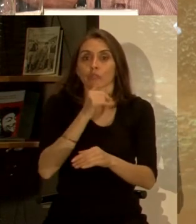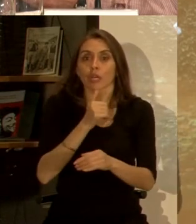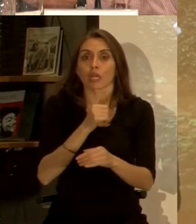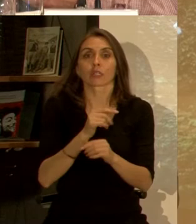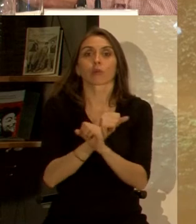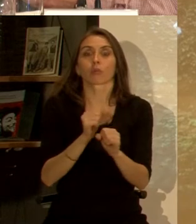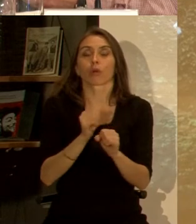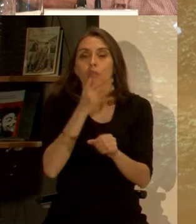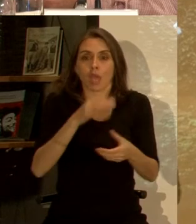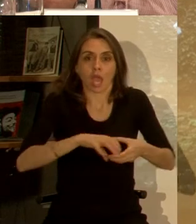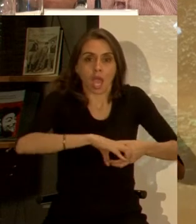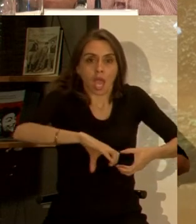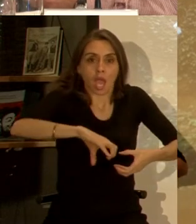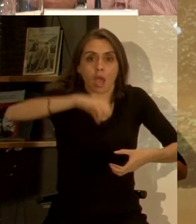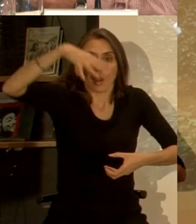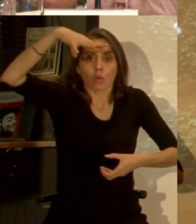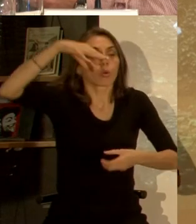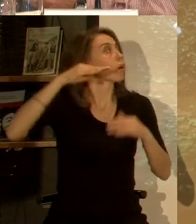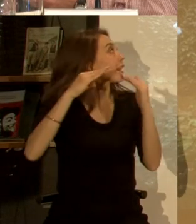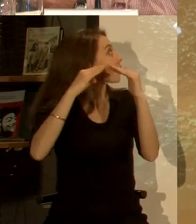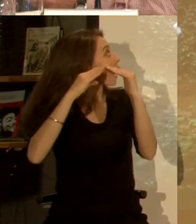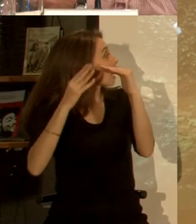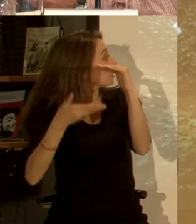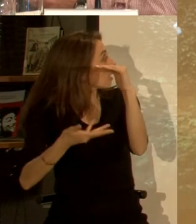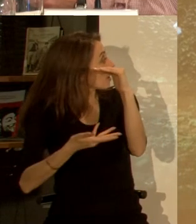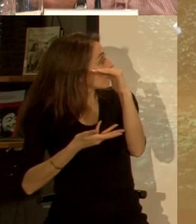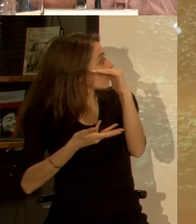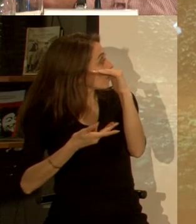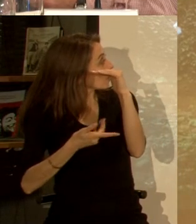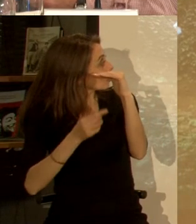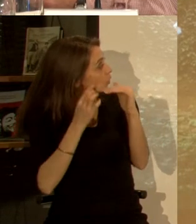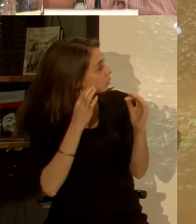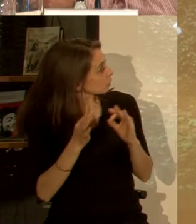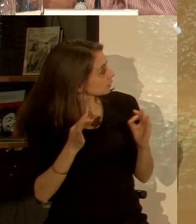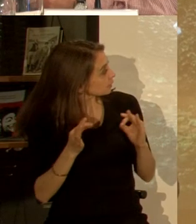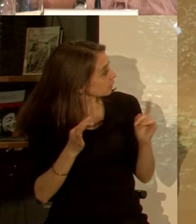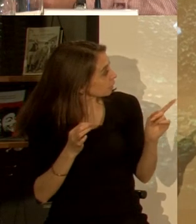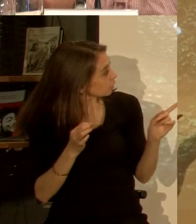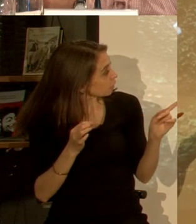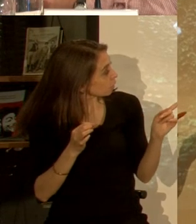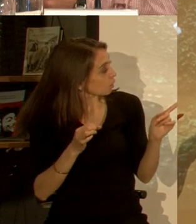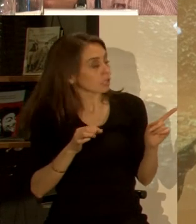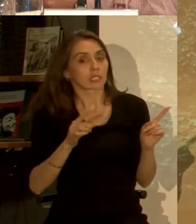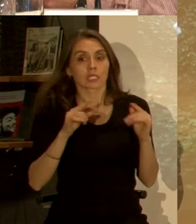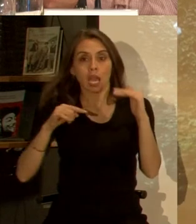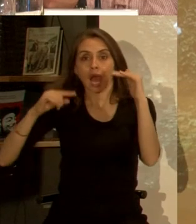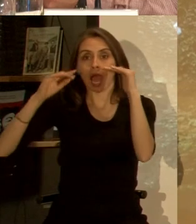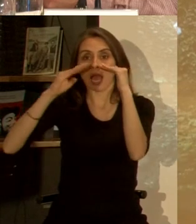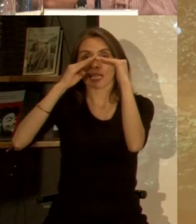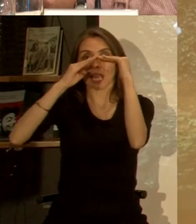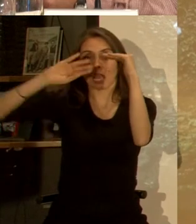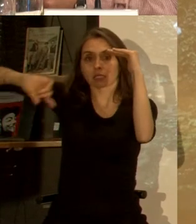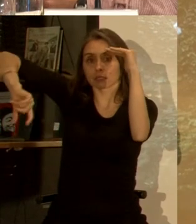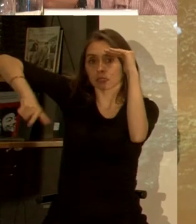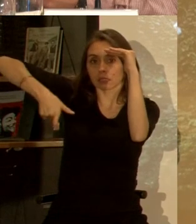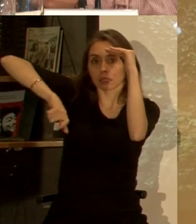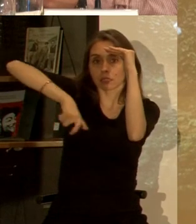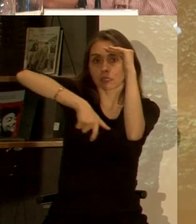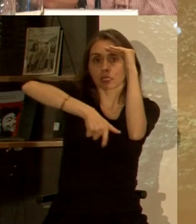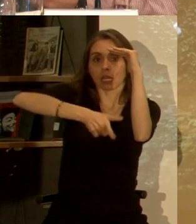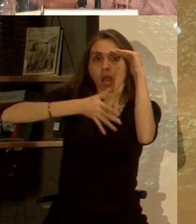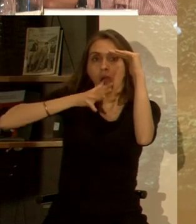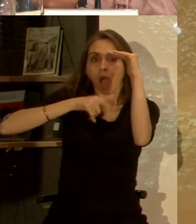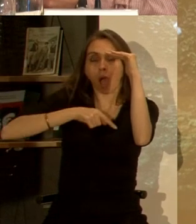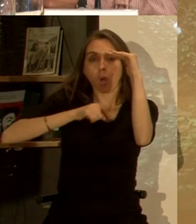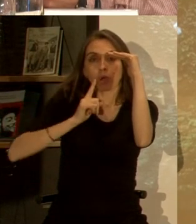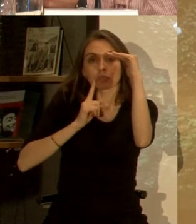normalizar sin embargo debajo de esa casa esta señora tiene acceso a un bien nacional que es en el fondo el